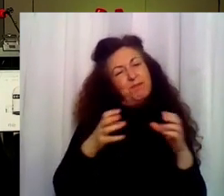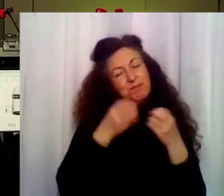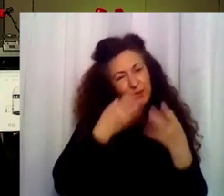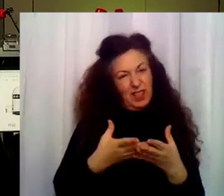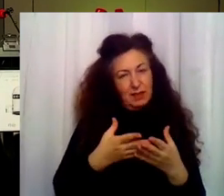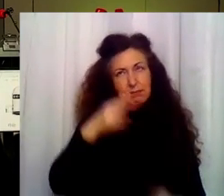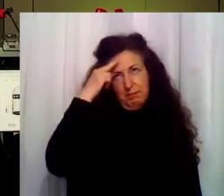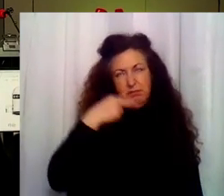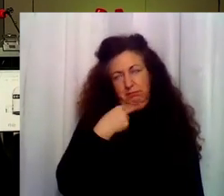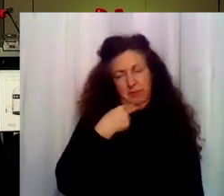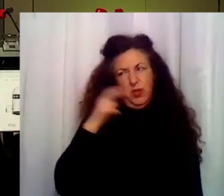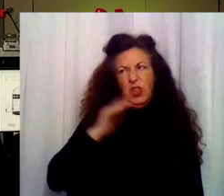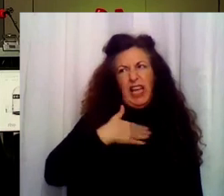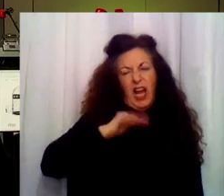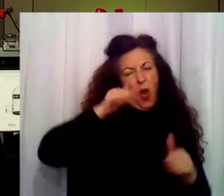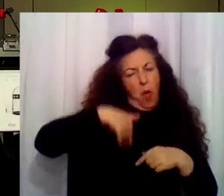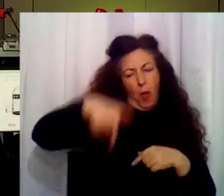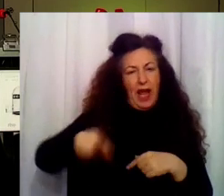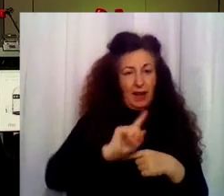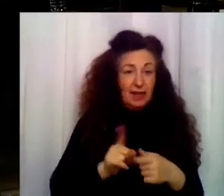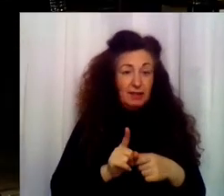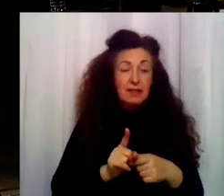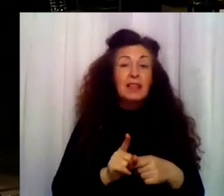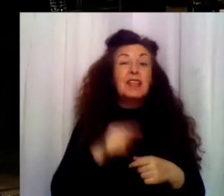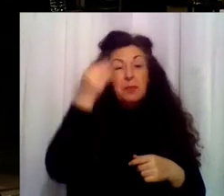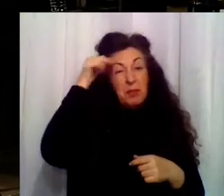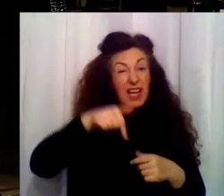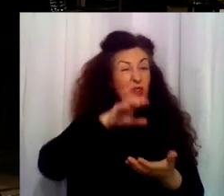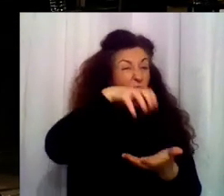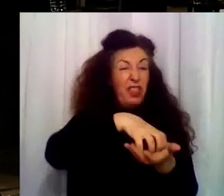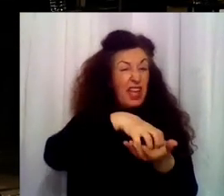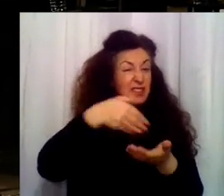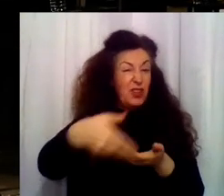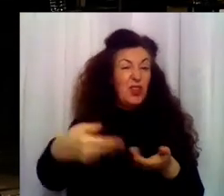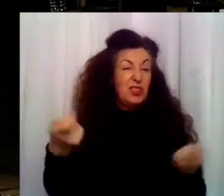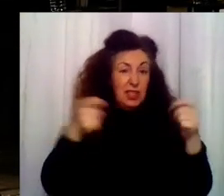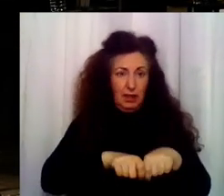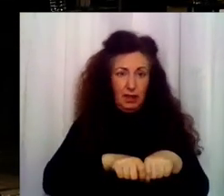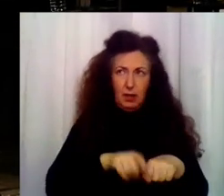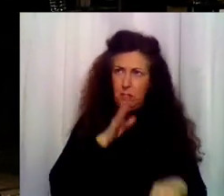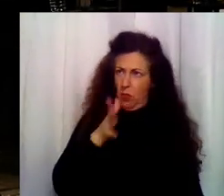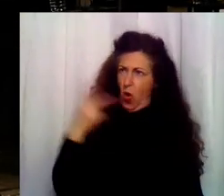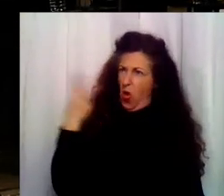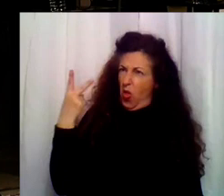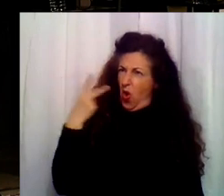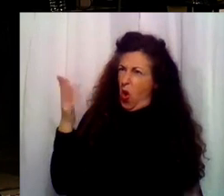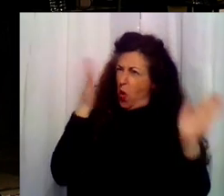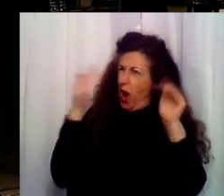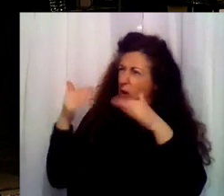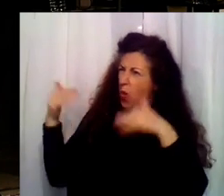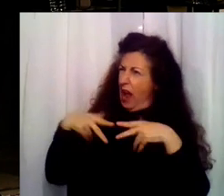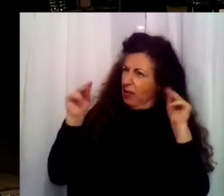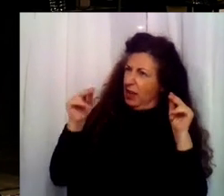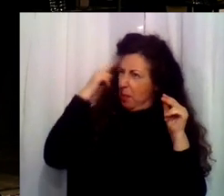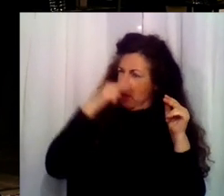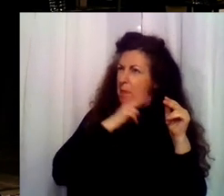por aquí. Ni aunque quisieran. Es probable que el centro se cierre. Sí. ¿Ya no hay padres como nosotros? Ya no hay casi padres